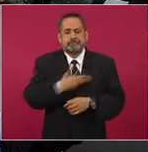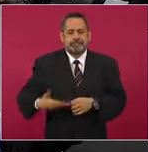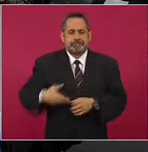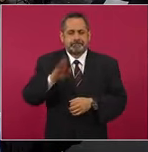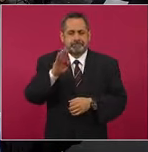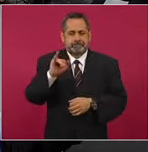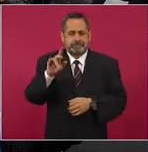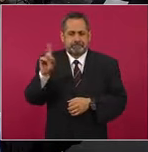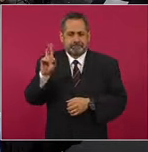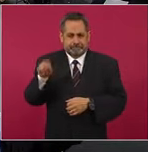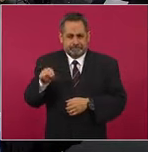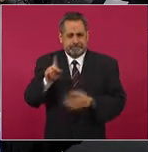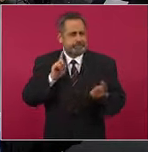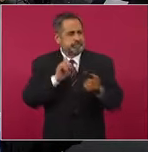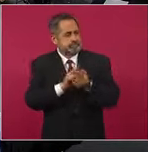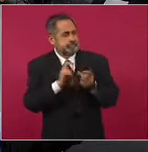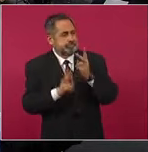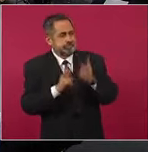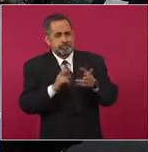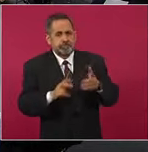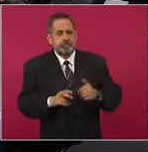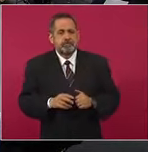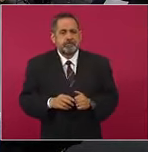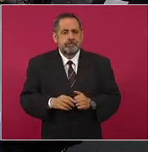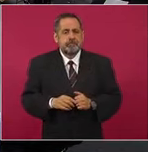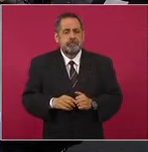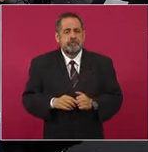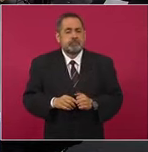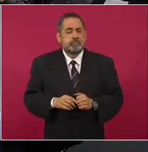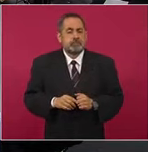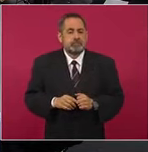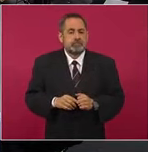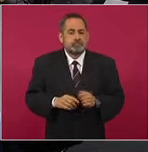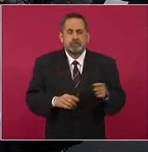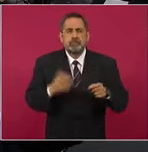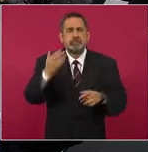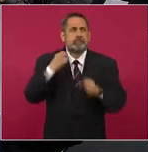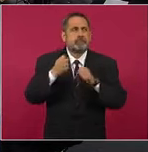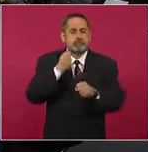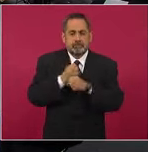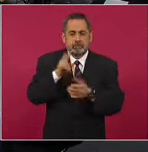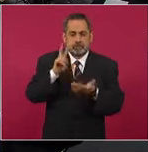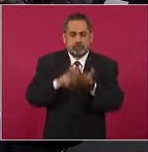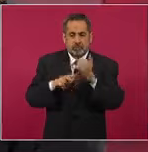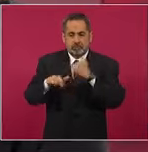en el 2012